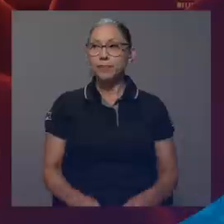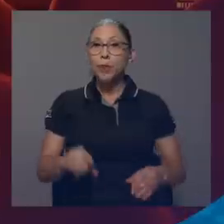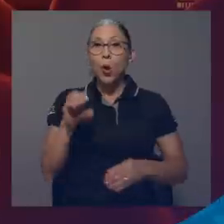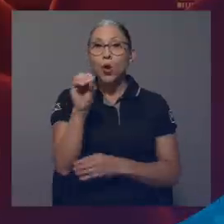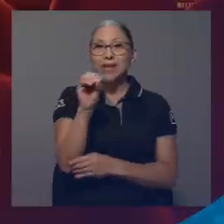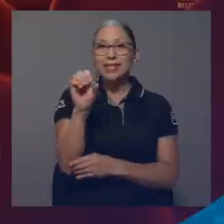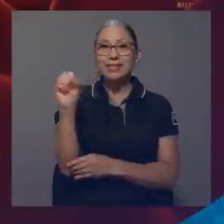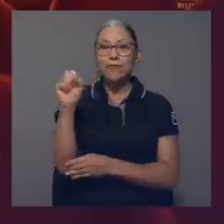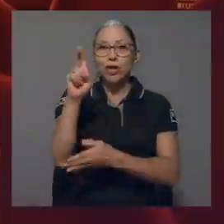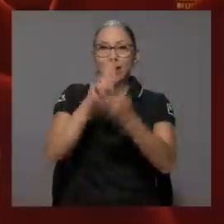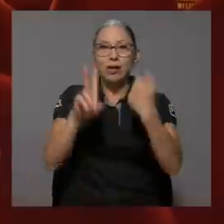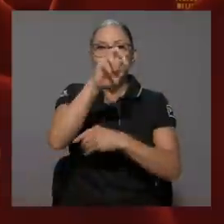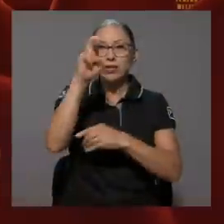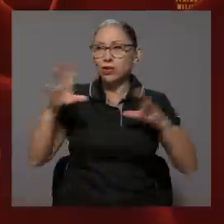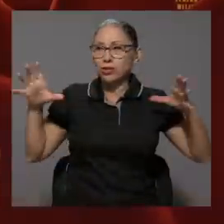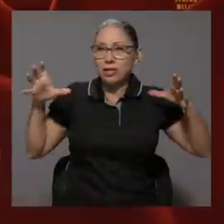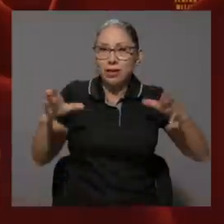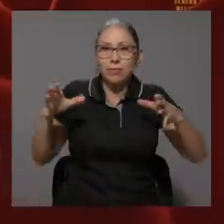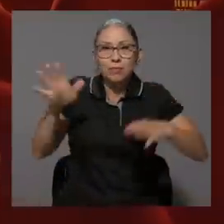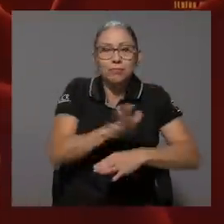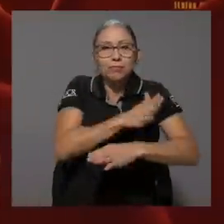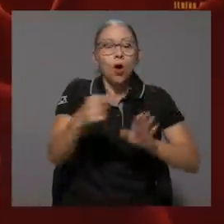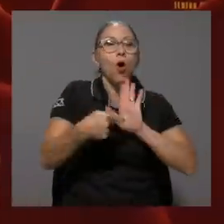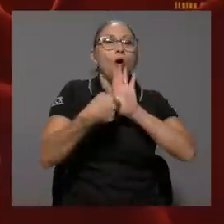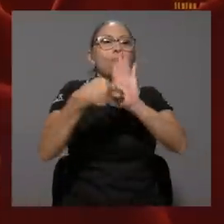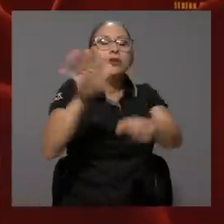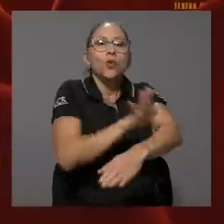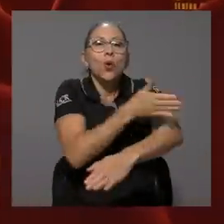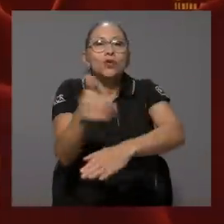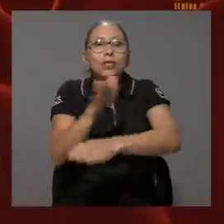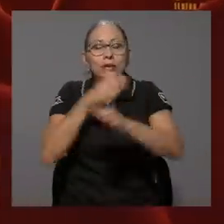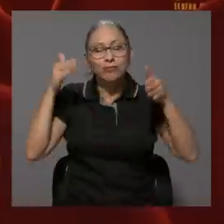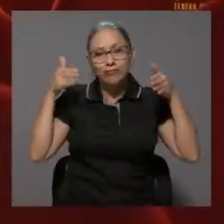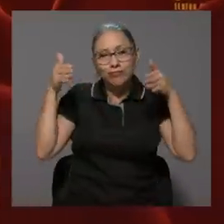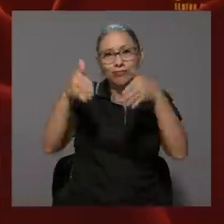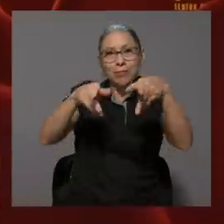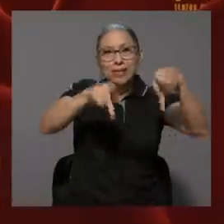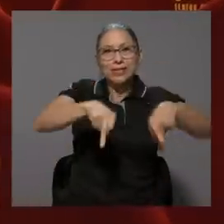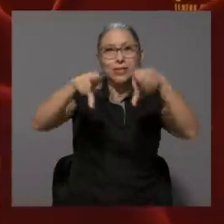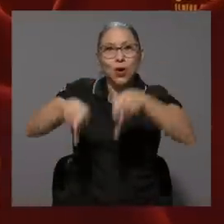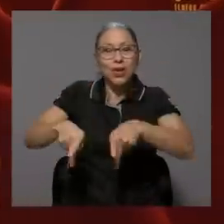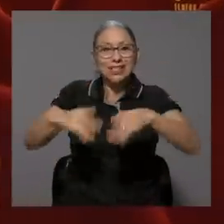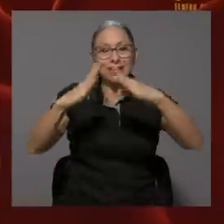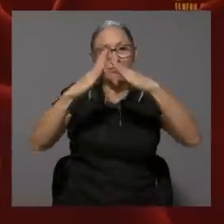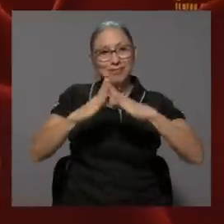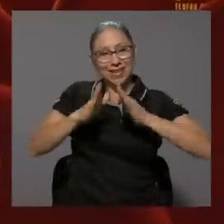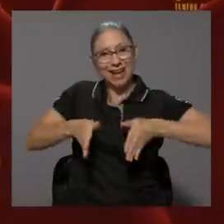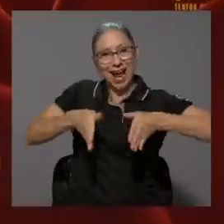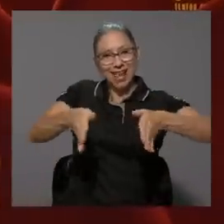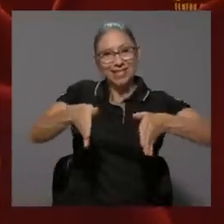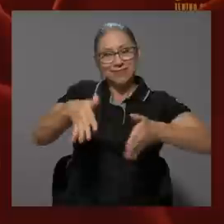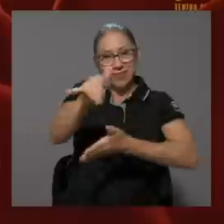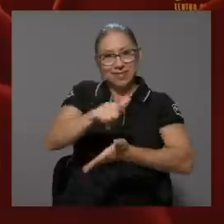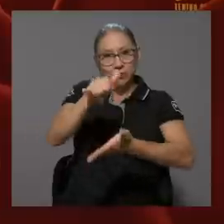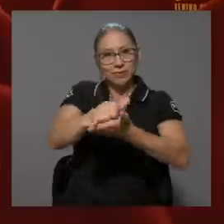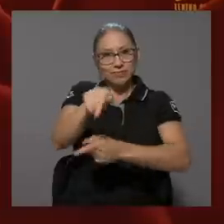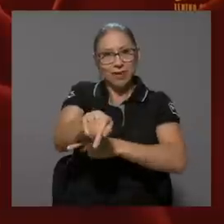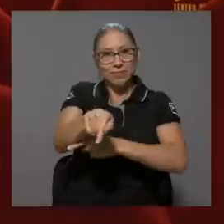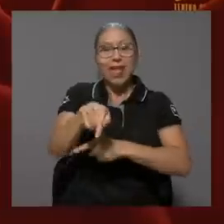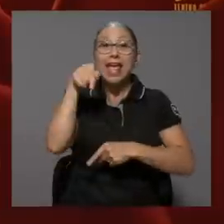La Orquesta Sinfónica de la Universidad de Costa Rica ofreció un concierto dedicado a las personas en situación de calle de la capital.